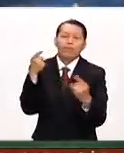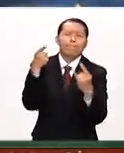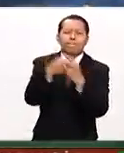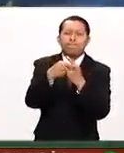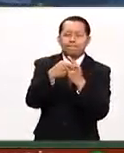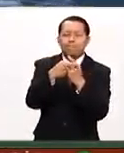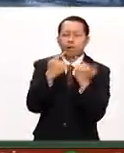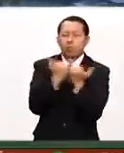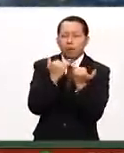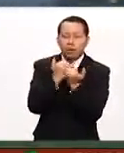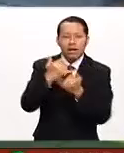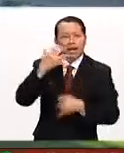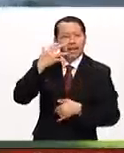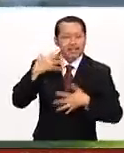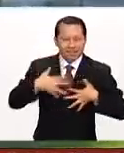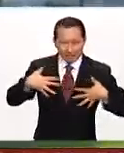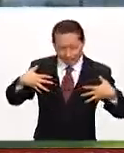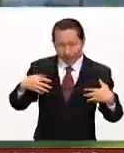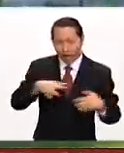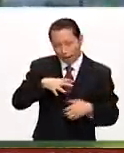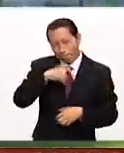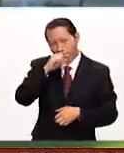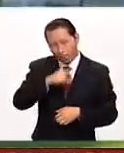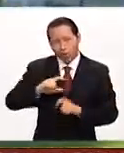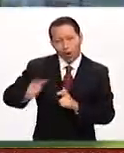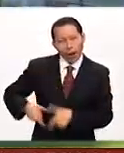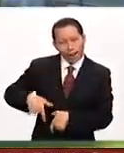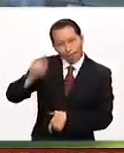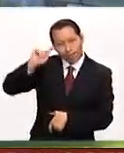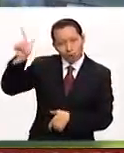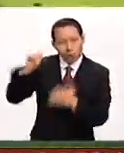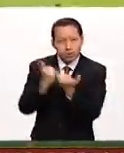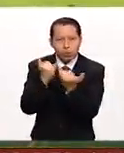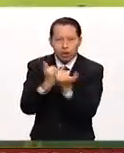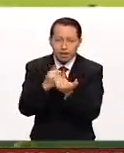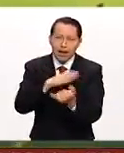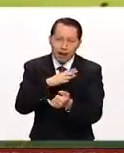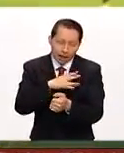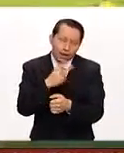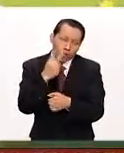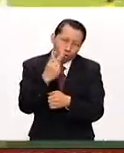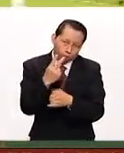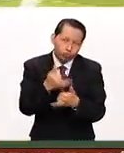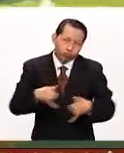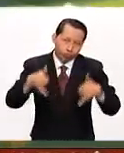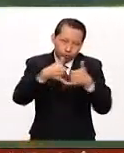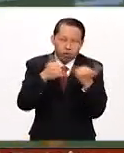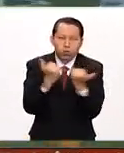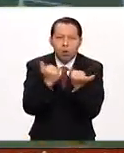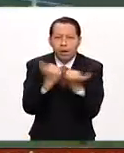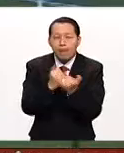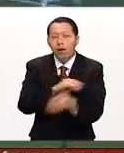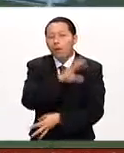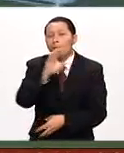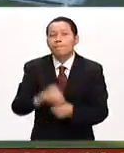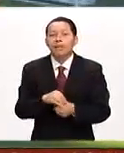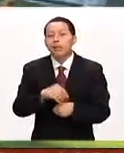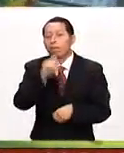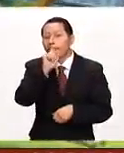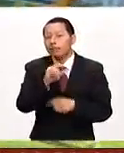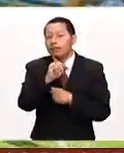esto, bueno pues Tigres se corona campeón de campeones en este torneo o de estos dos torneos es el campeón de campeones, así que ahí está